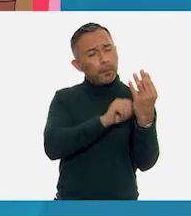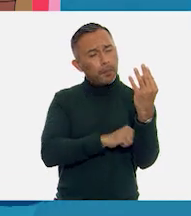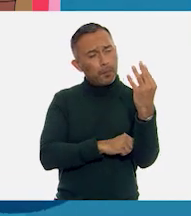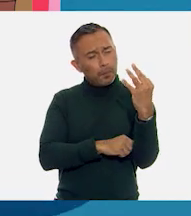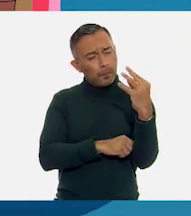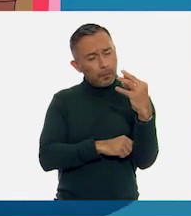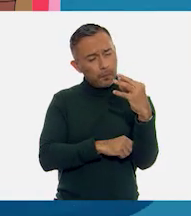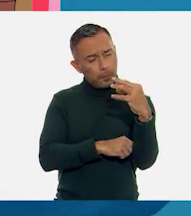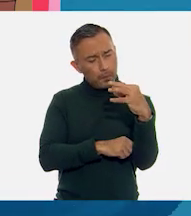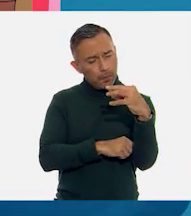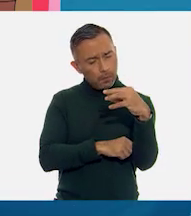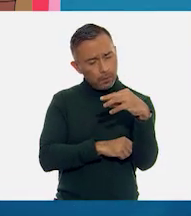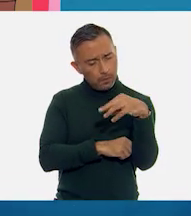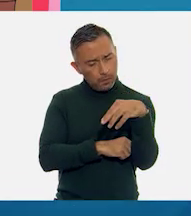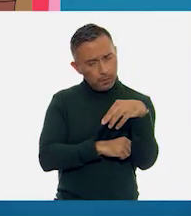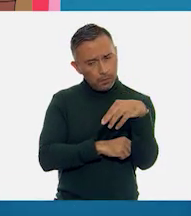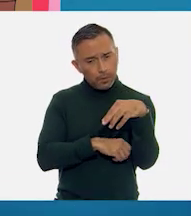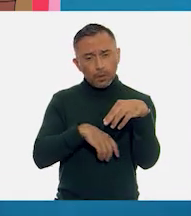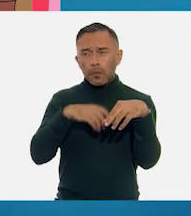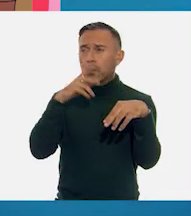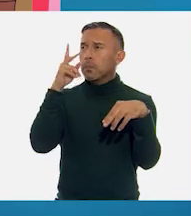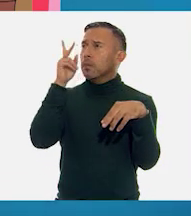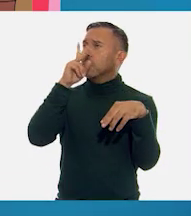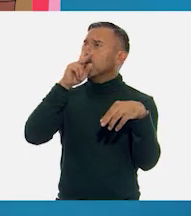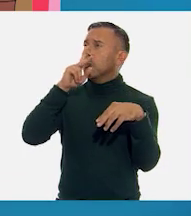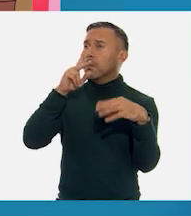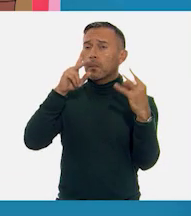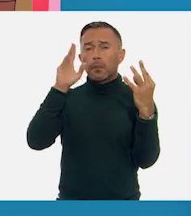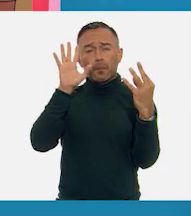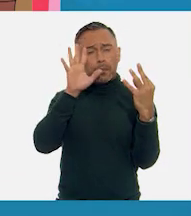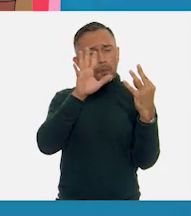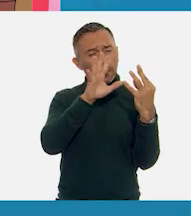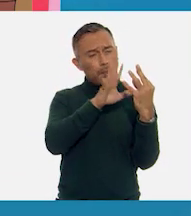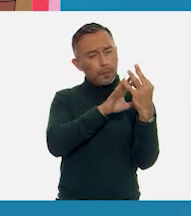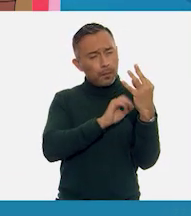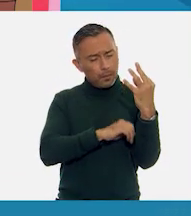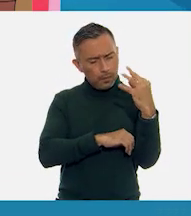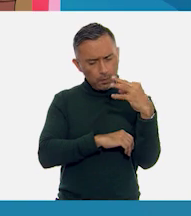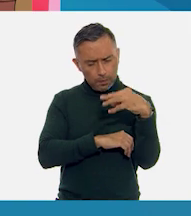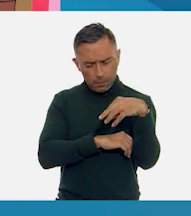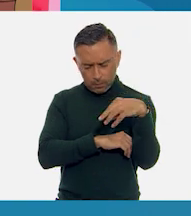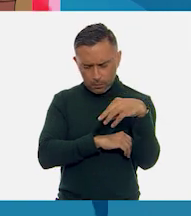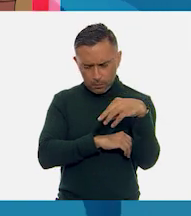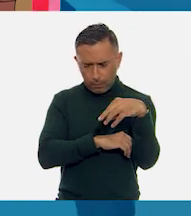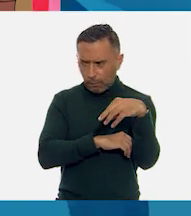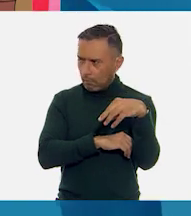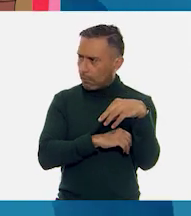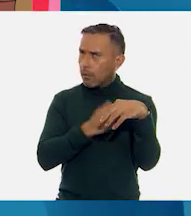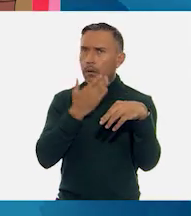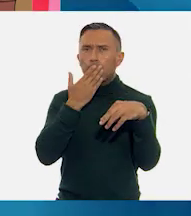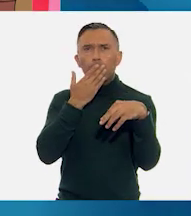Un viento helado marchita en flor. Híjoles, ya se me olvidó.